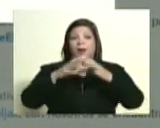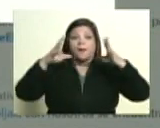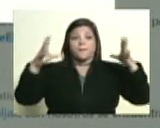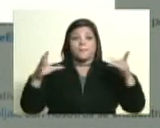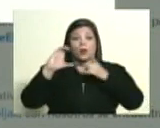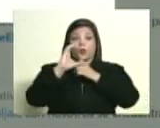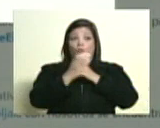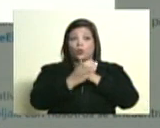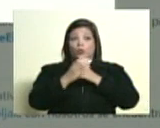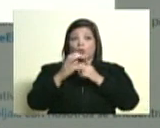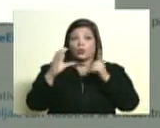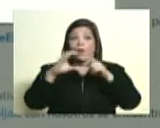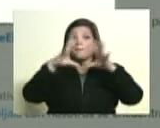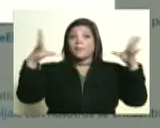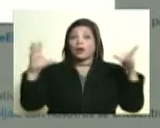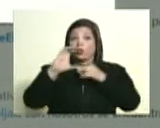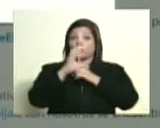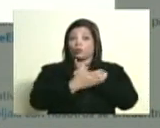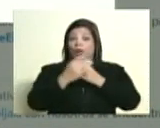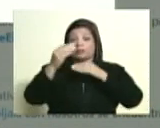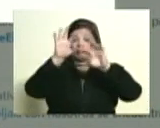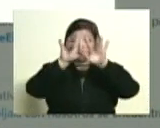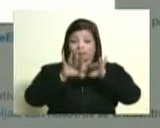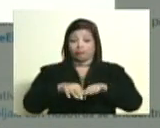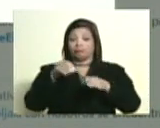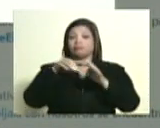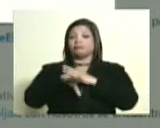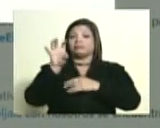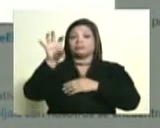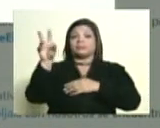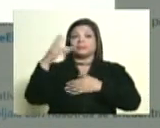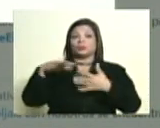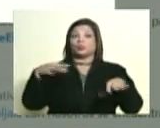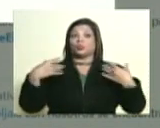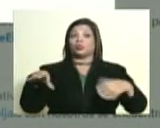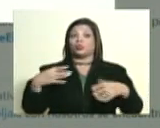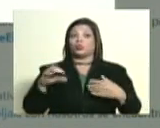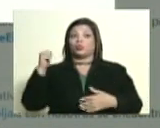microcultural que registrará el país en los próximos años? caramba